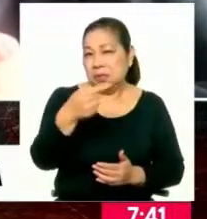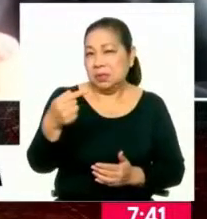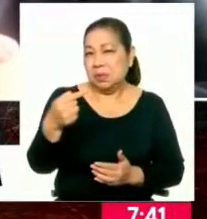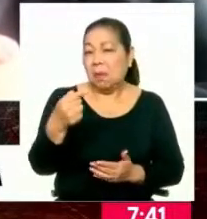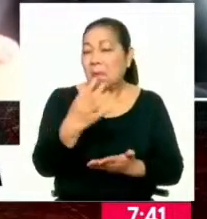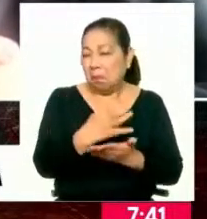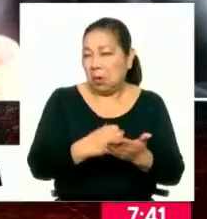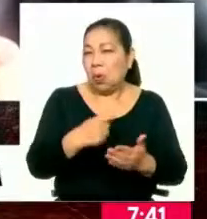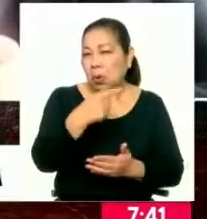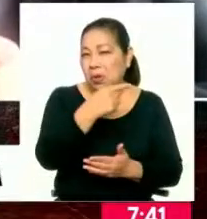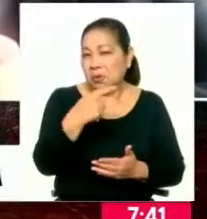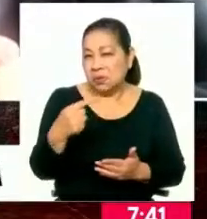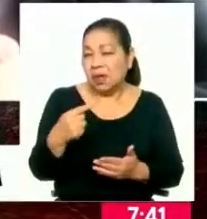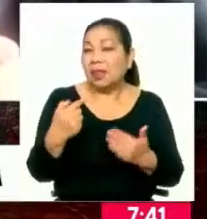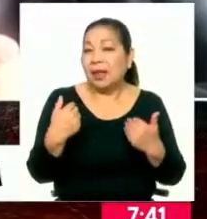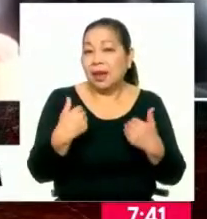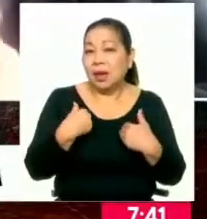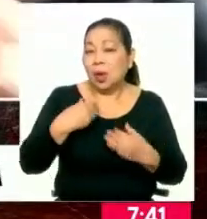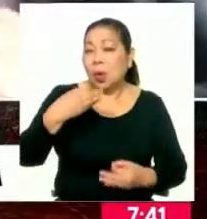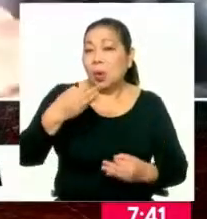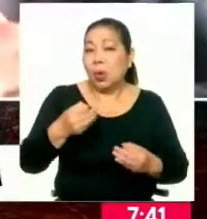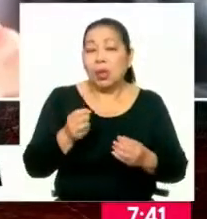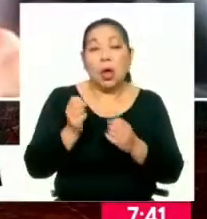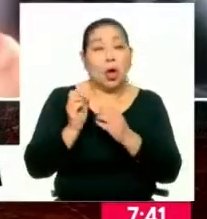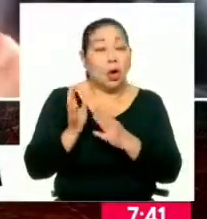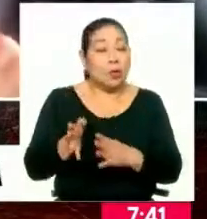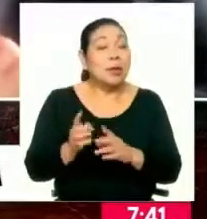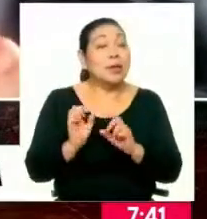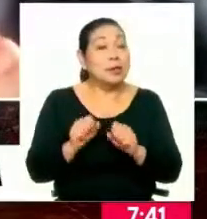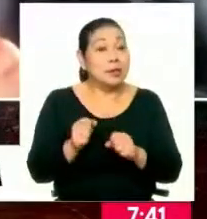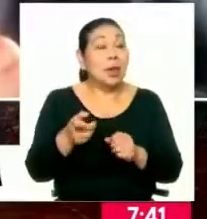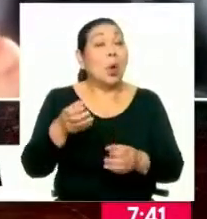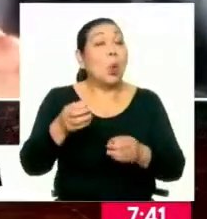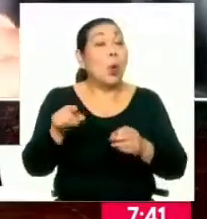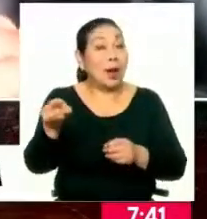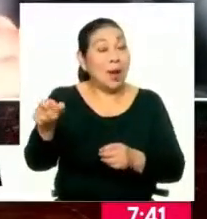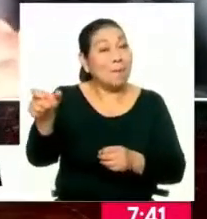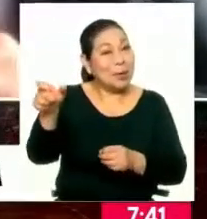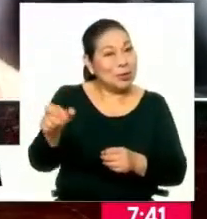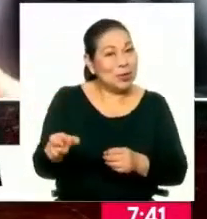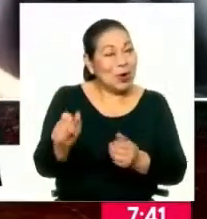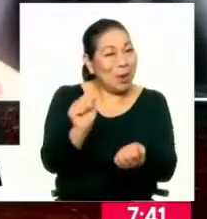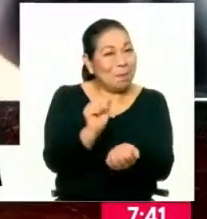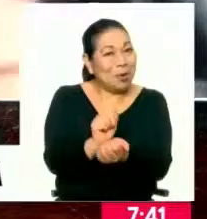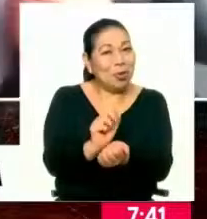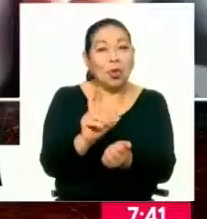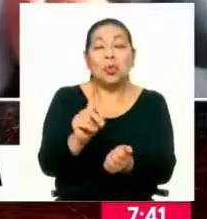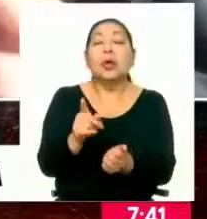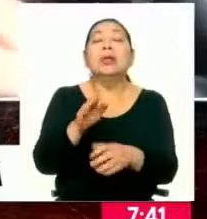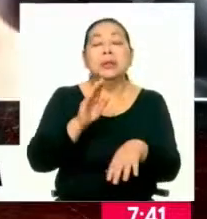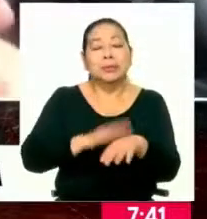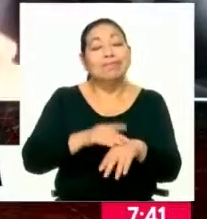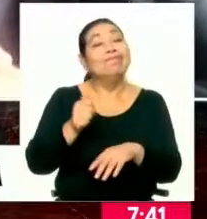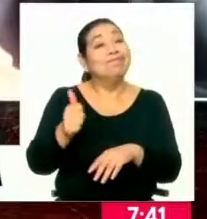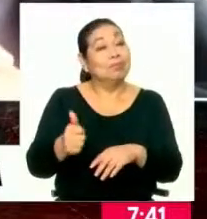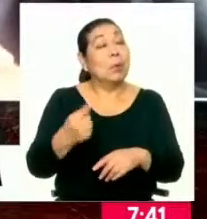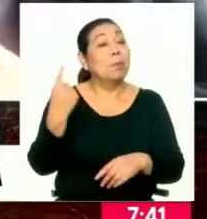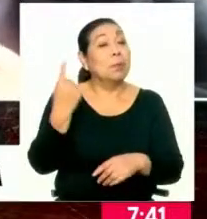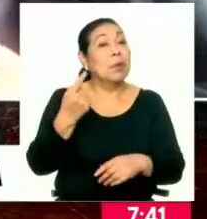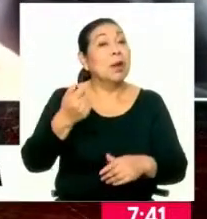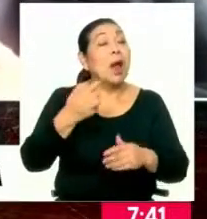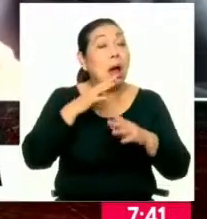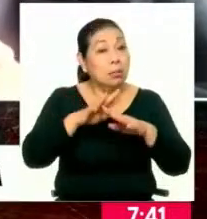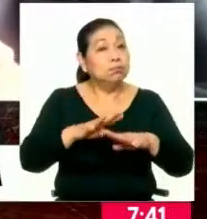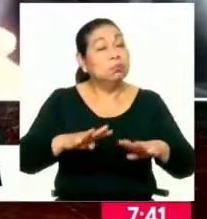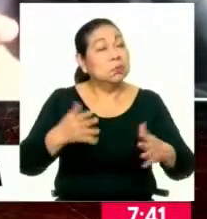ya se va a obtener una sentencia condenatoria. Si es que el detenido no acepta su responsabilidad, en la primera audiencia,